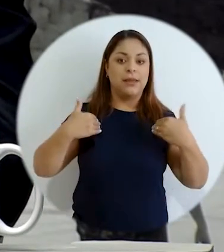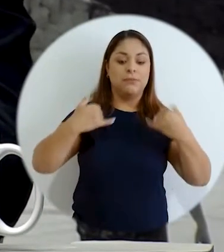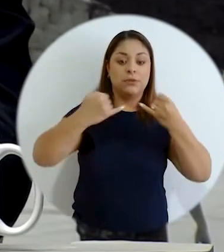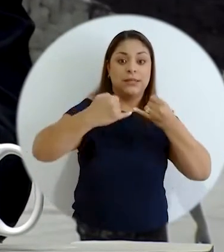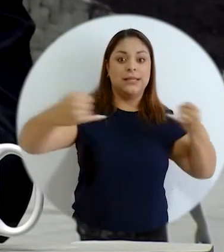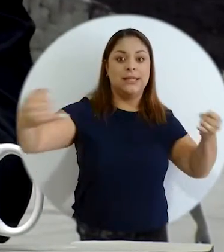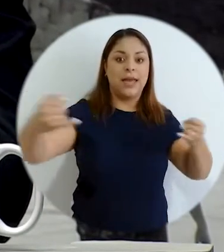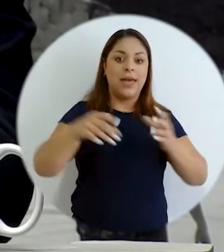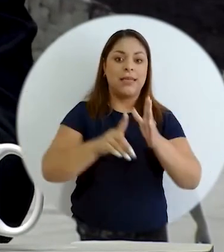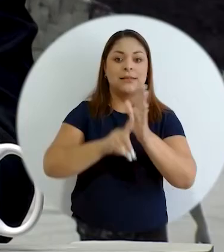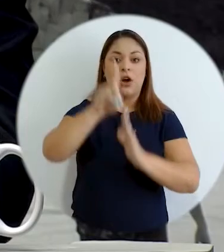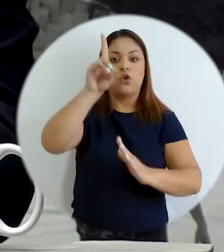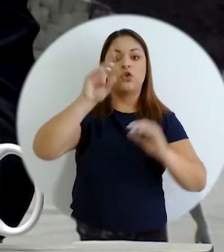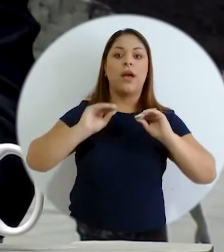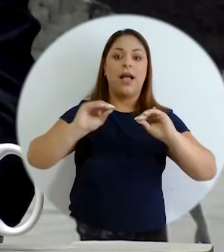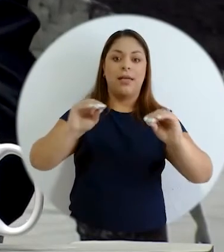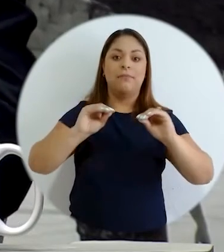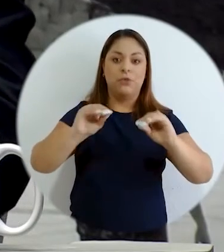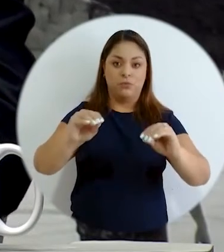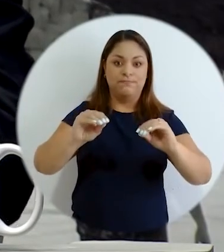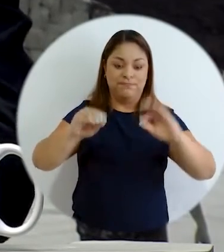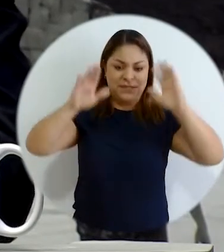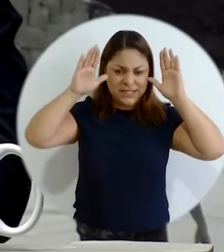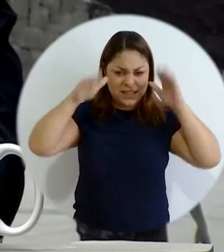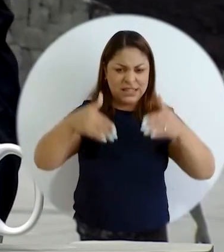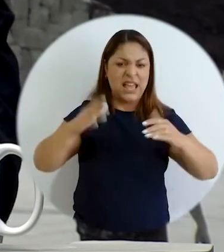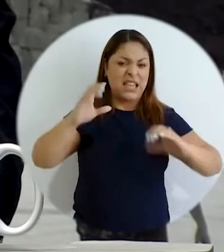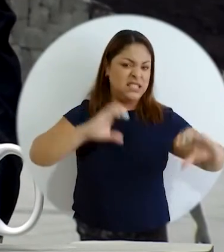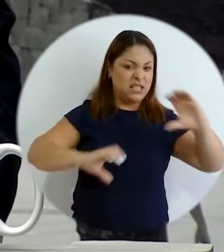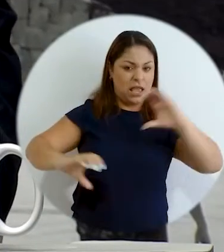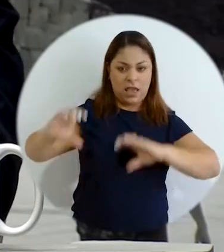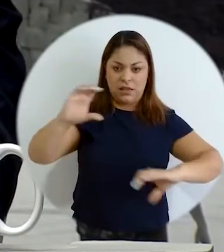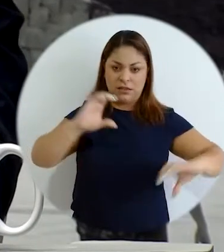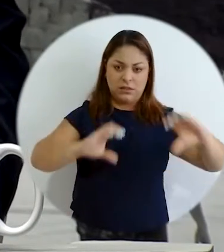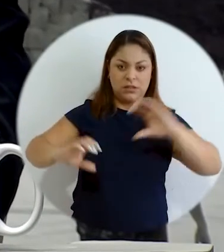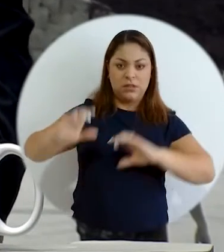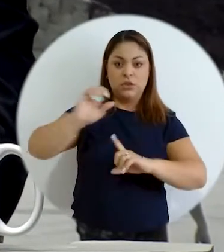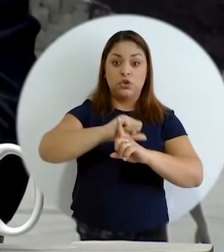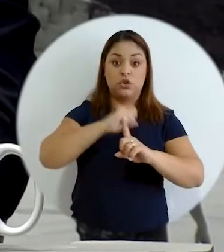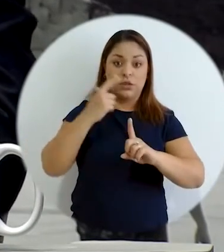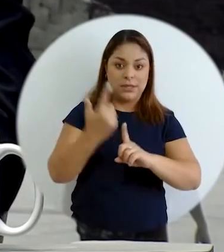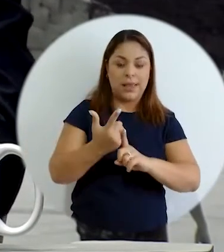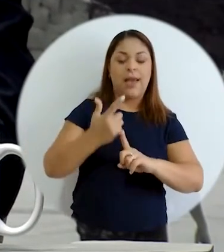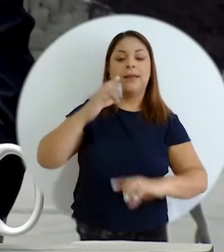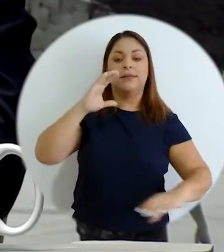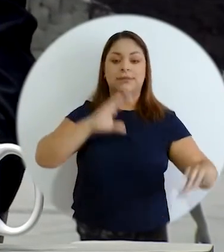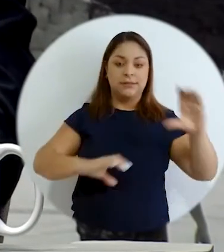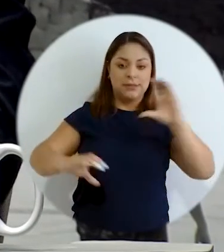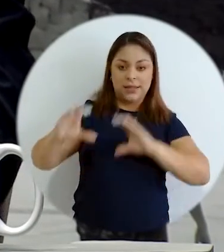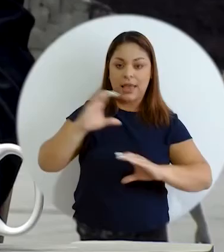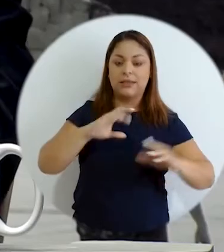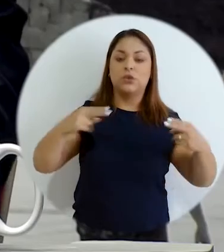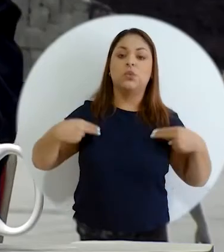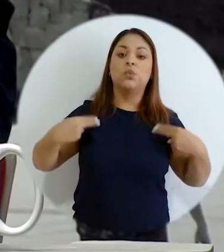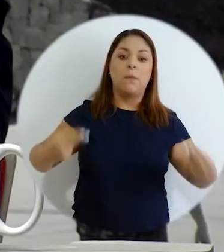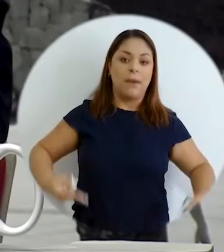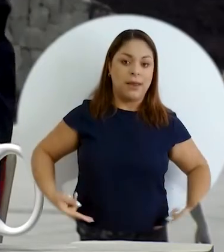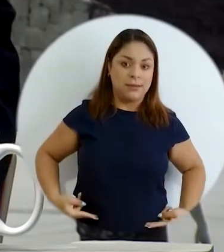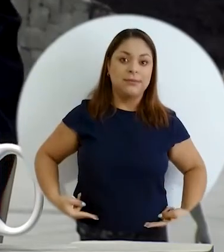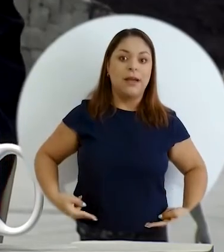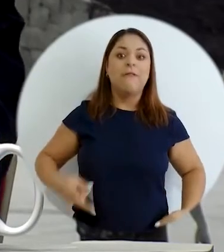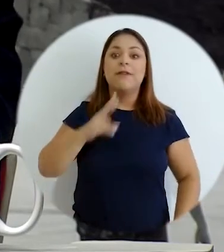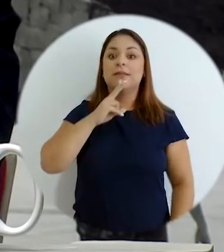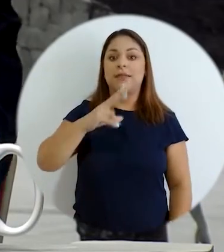una línea de desarrollo académico obviamente centrada en las ciencias sociales en las ciencias más